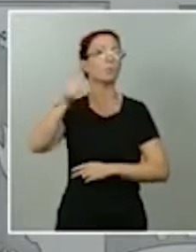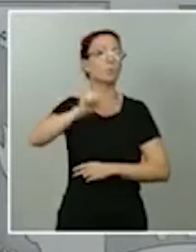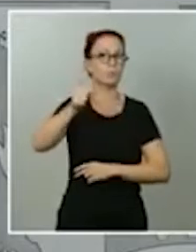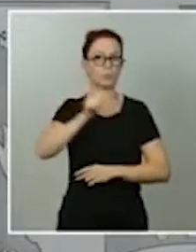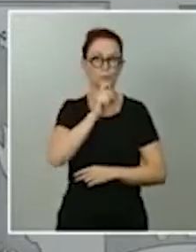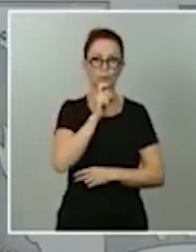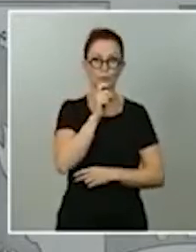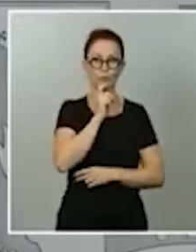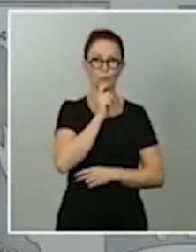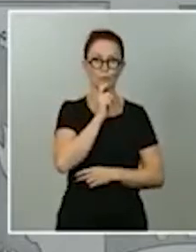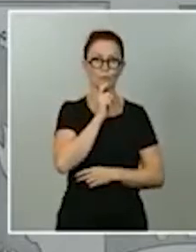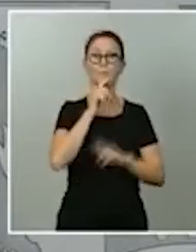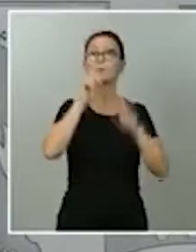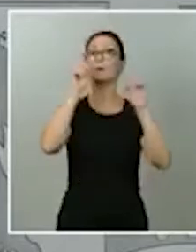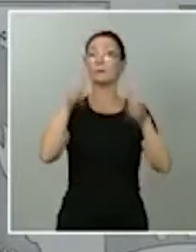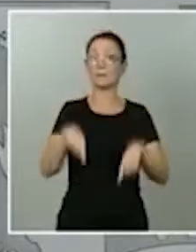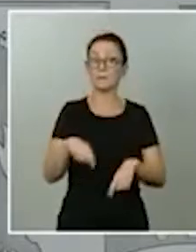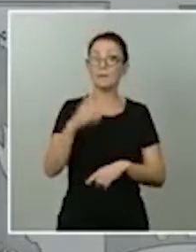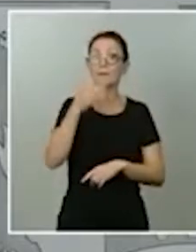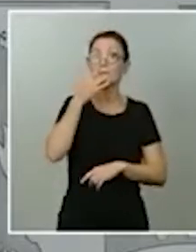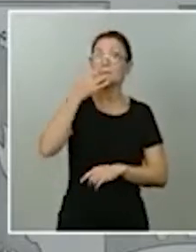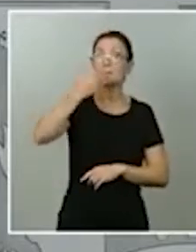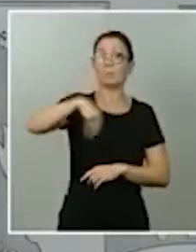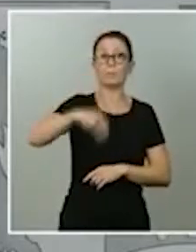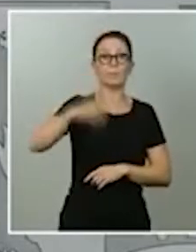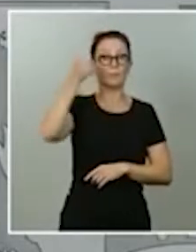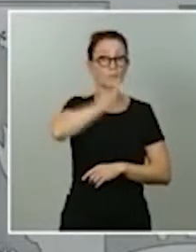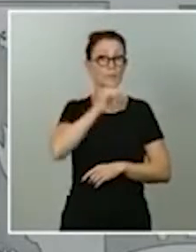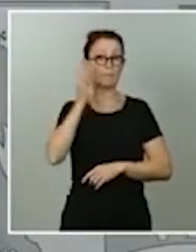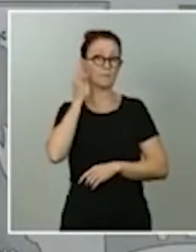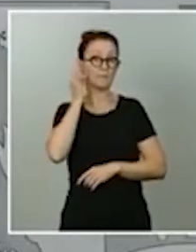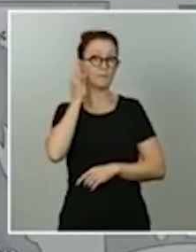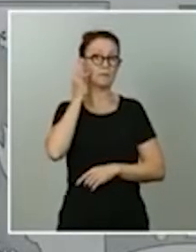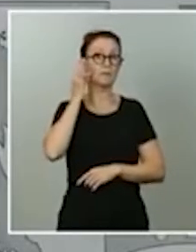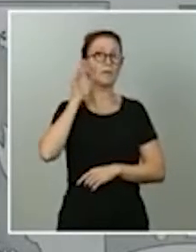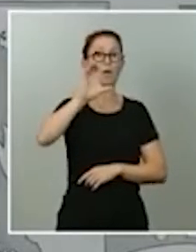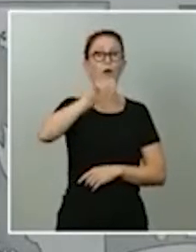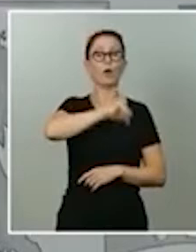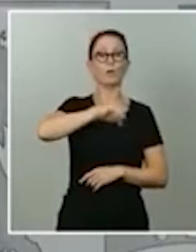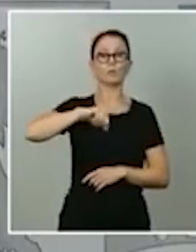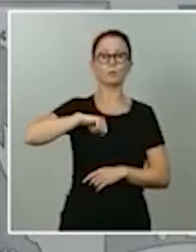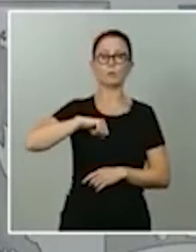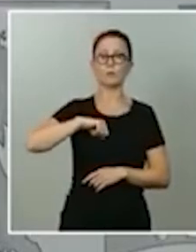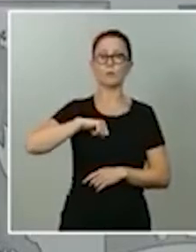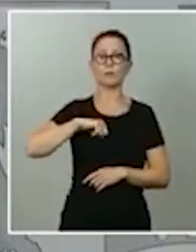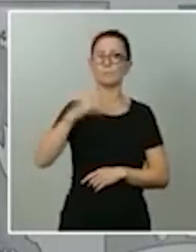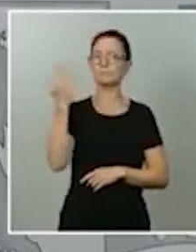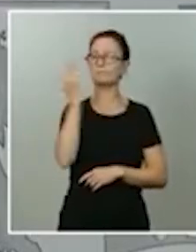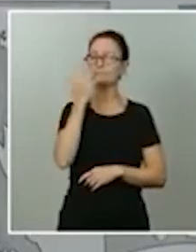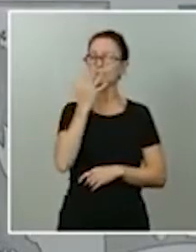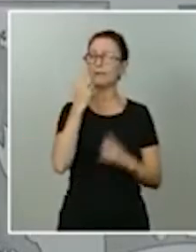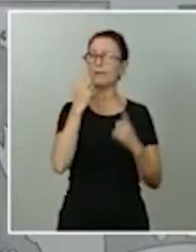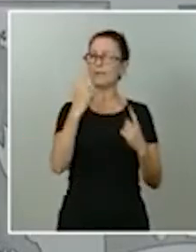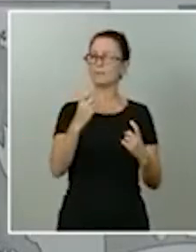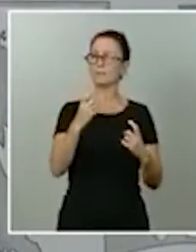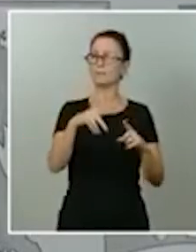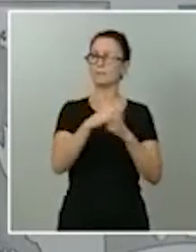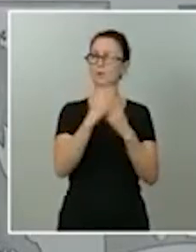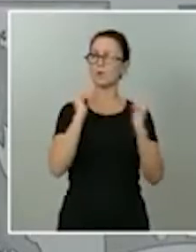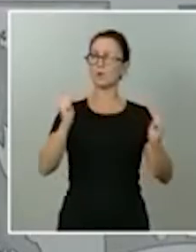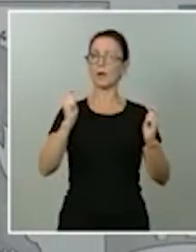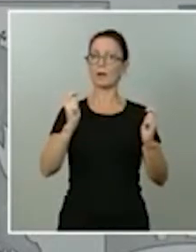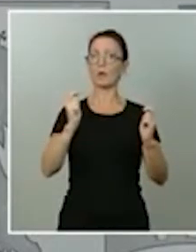definitivamente un presidente o presidenta autonómico considera que necesita declarar el estado de alarma, en cualesquiera sea su fórmula,